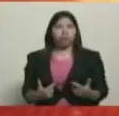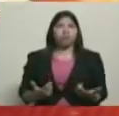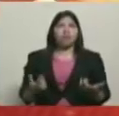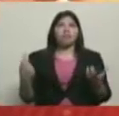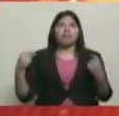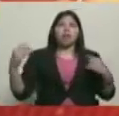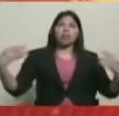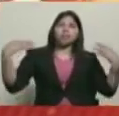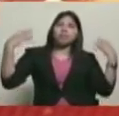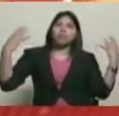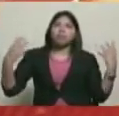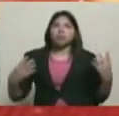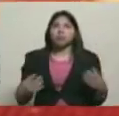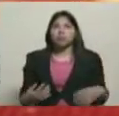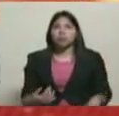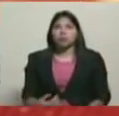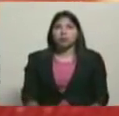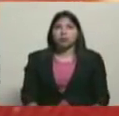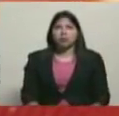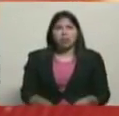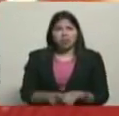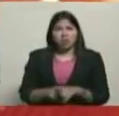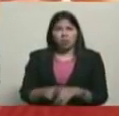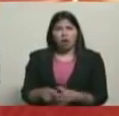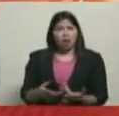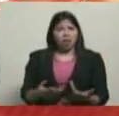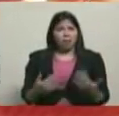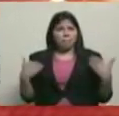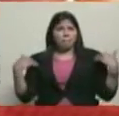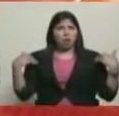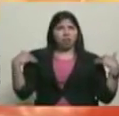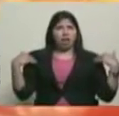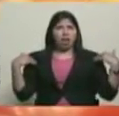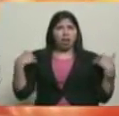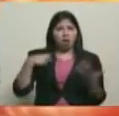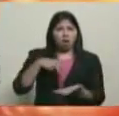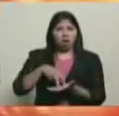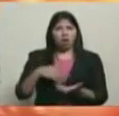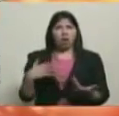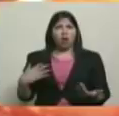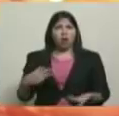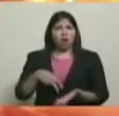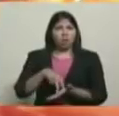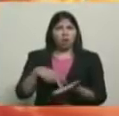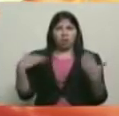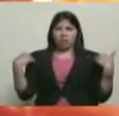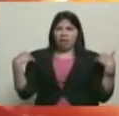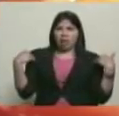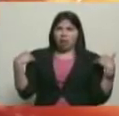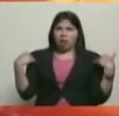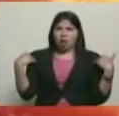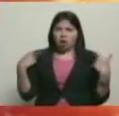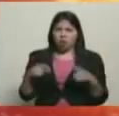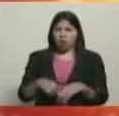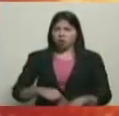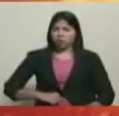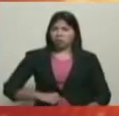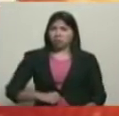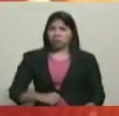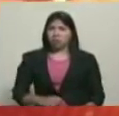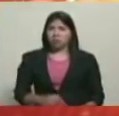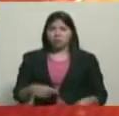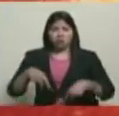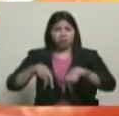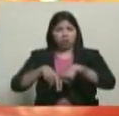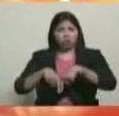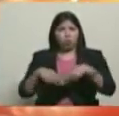eso. Y tú los ves posando como que fueran modelos de revistas de modas o los ves